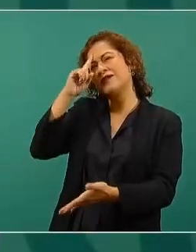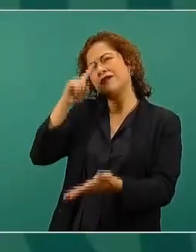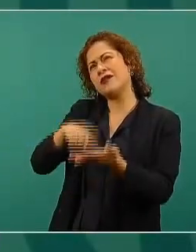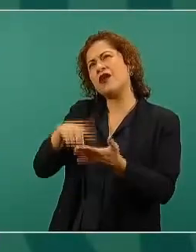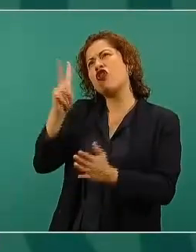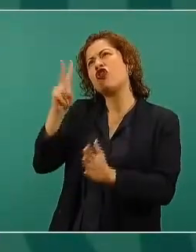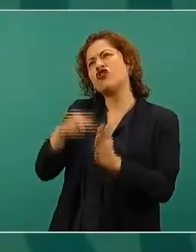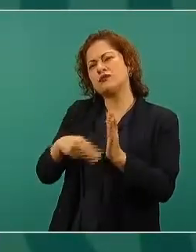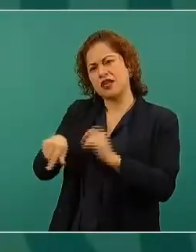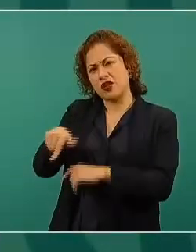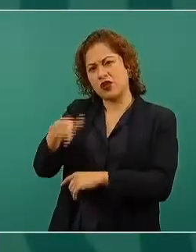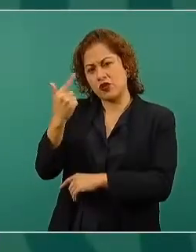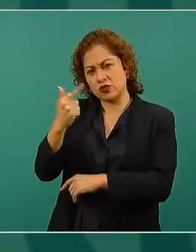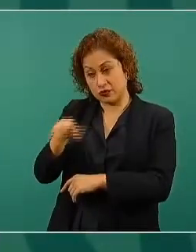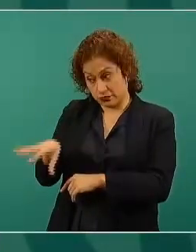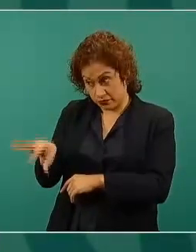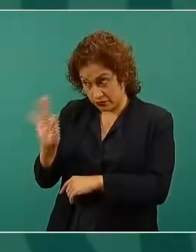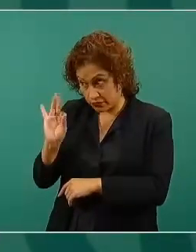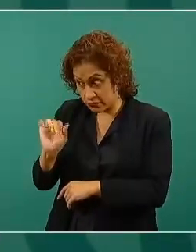y si lo encuentran